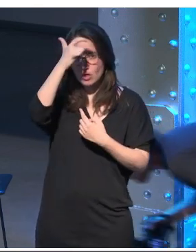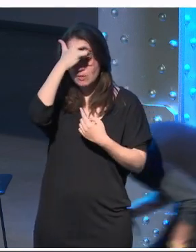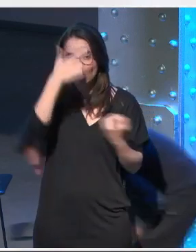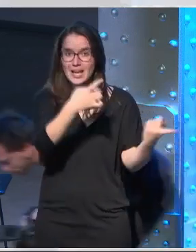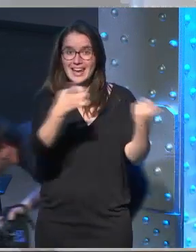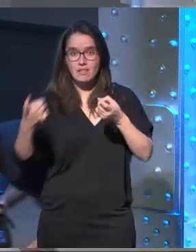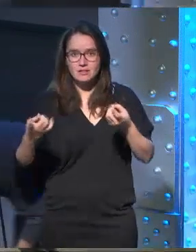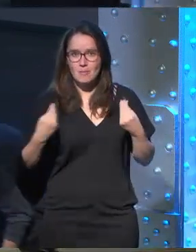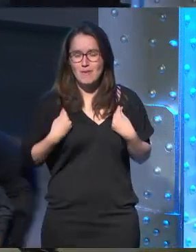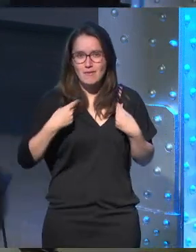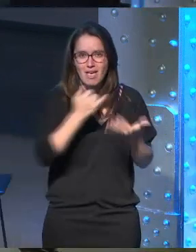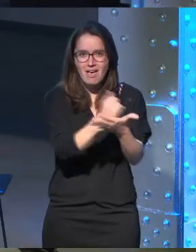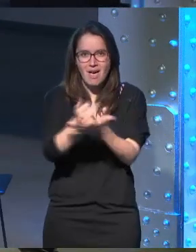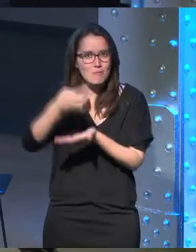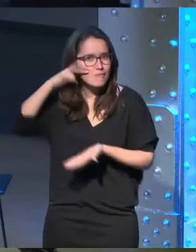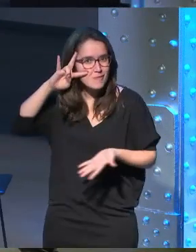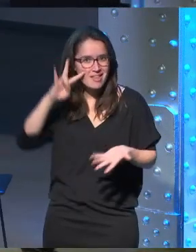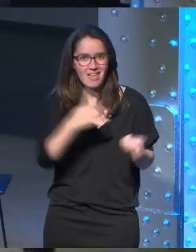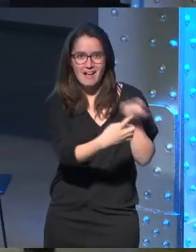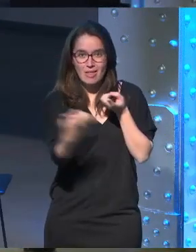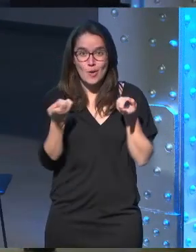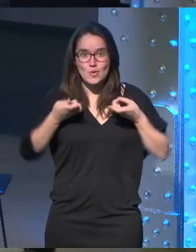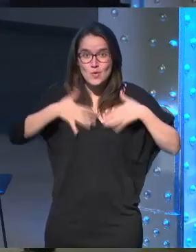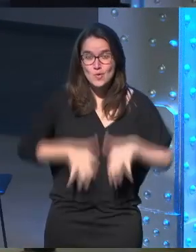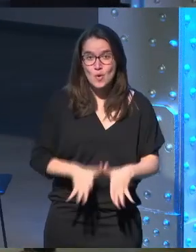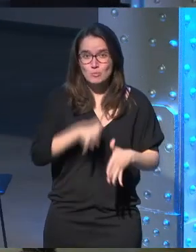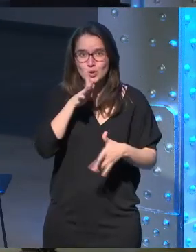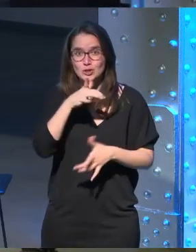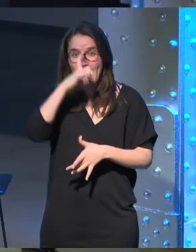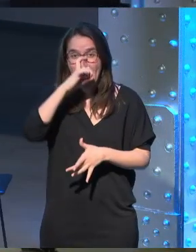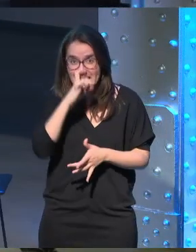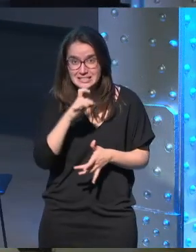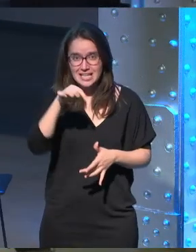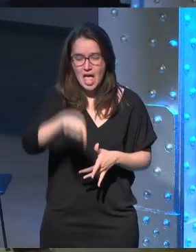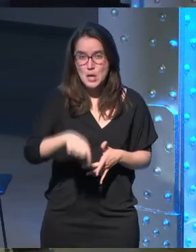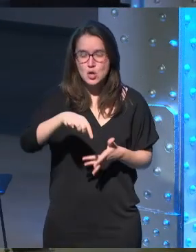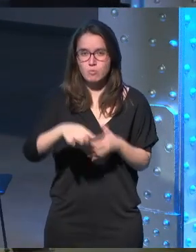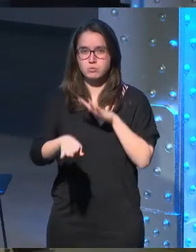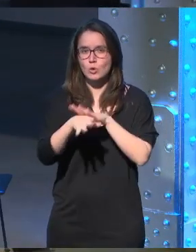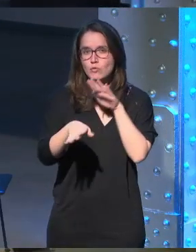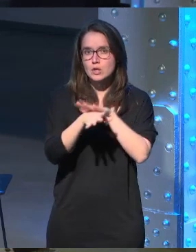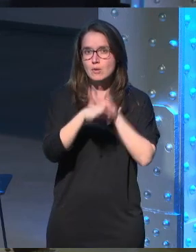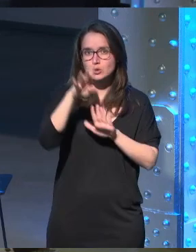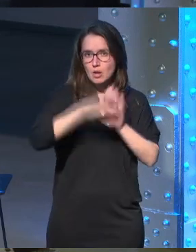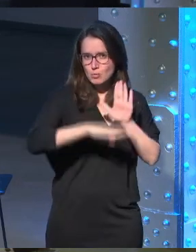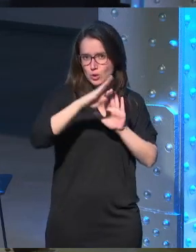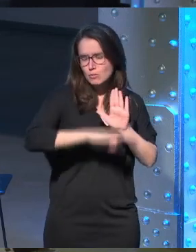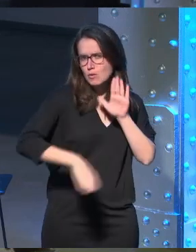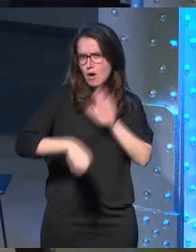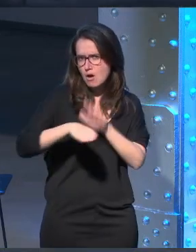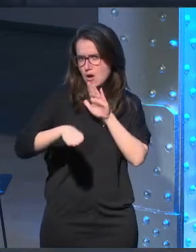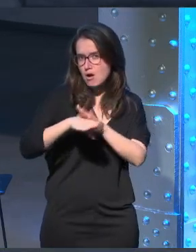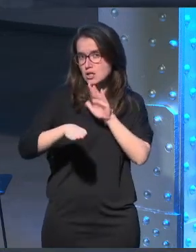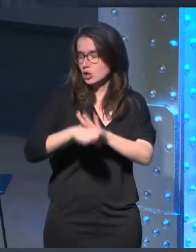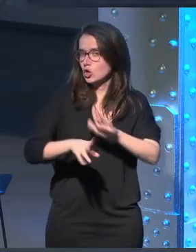necesitan ser vividos que necesitan ser experimentados y por eso este año seguimos con la programación seguimos